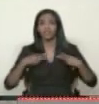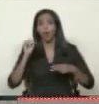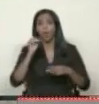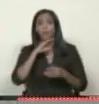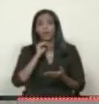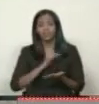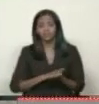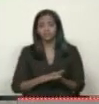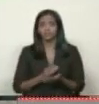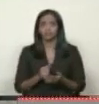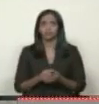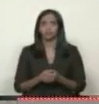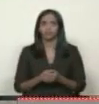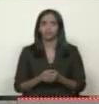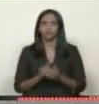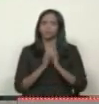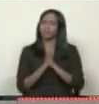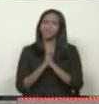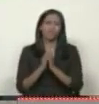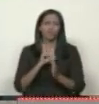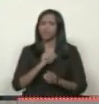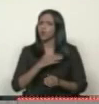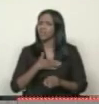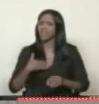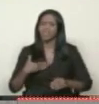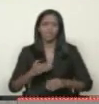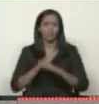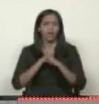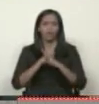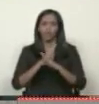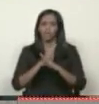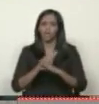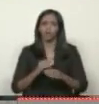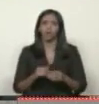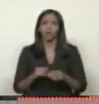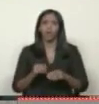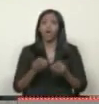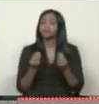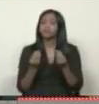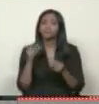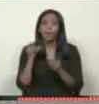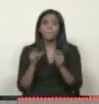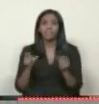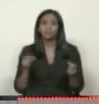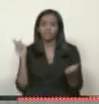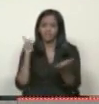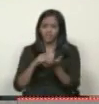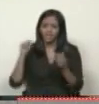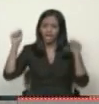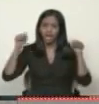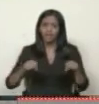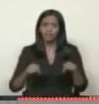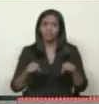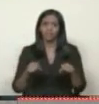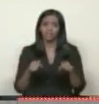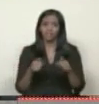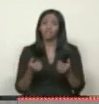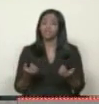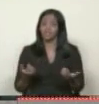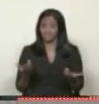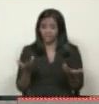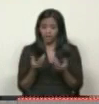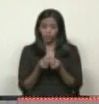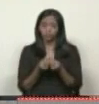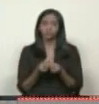favor, ya no queremos más bloqueos. No queremos más bloqueos porque hay muchas personas que vienen atrás de mí, que también necesitan ser